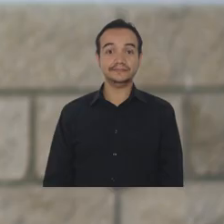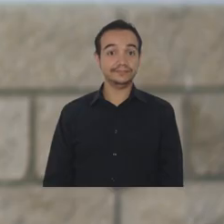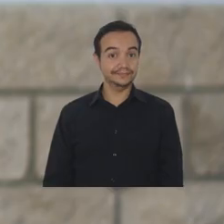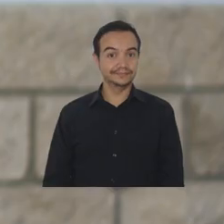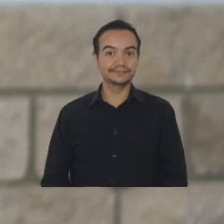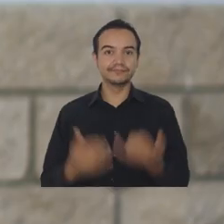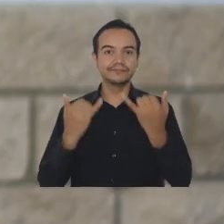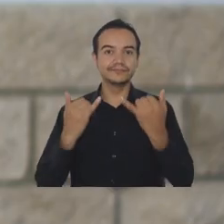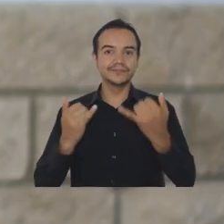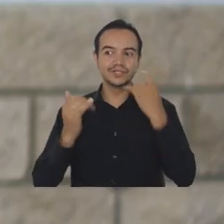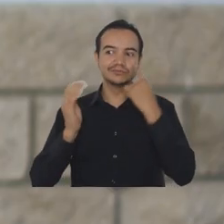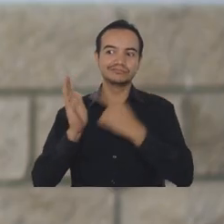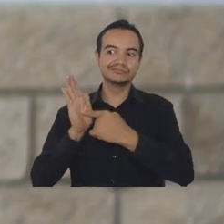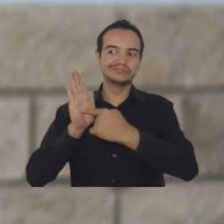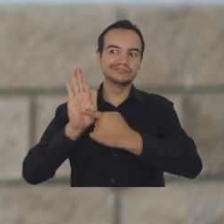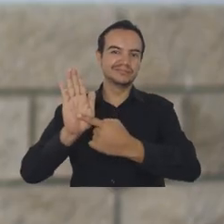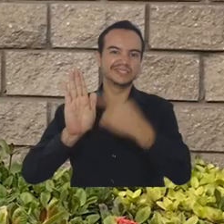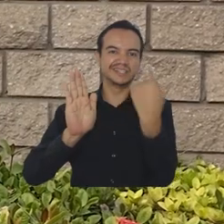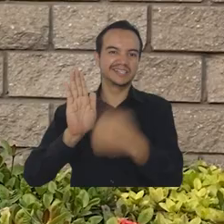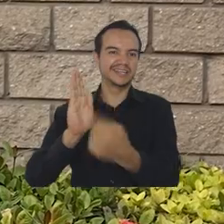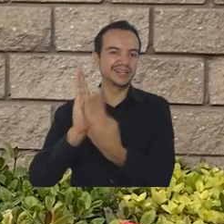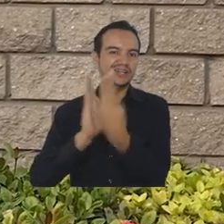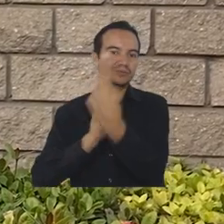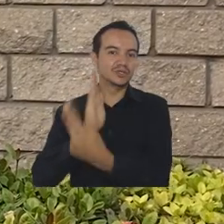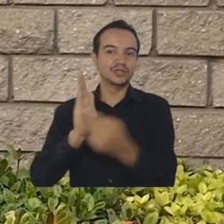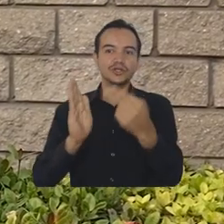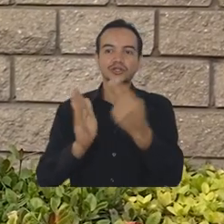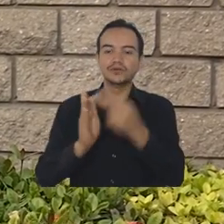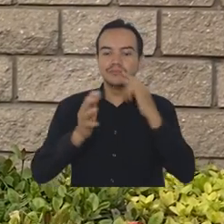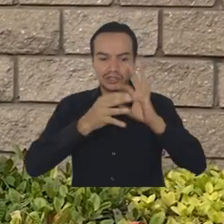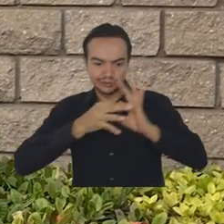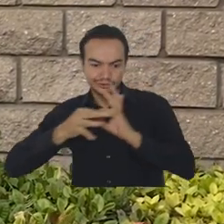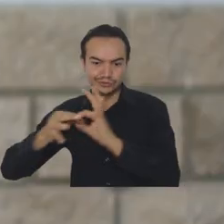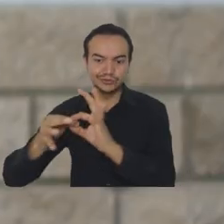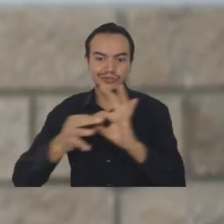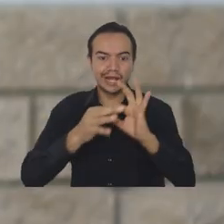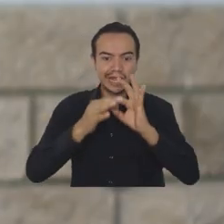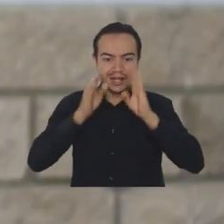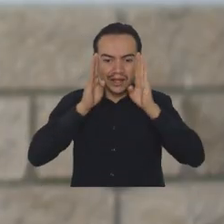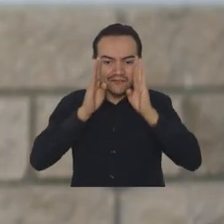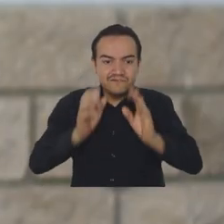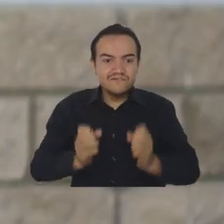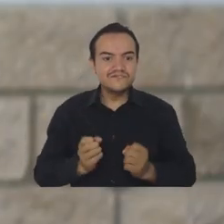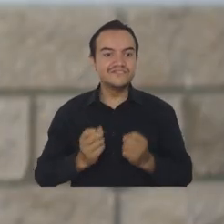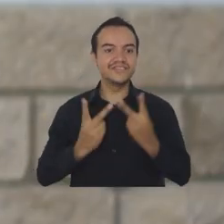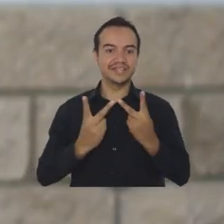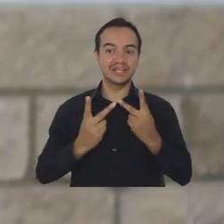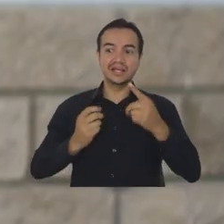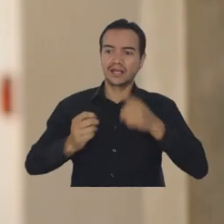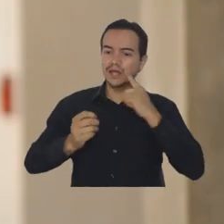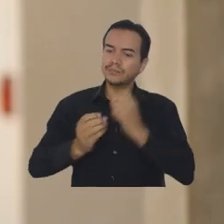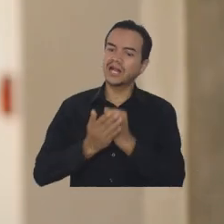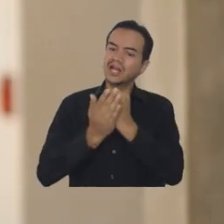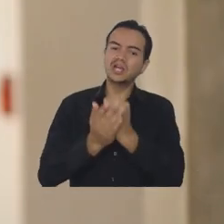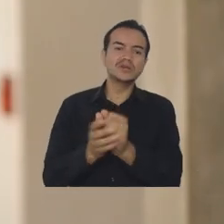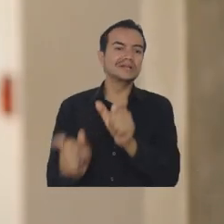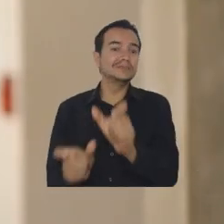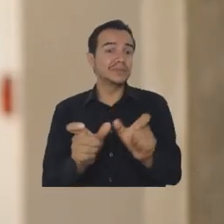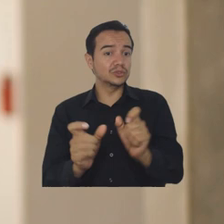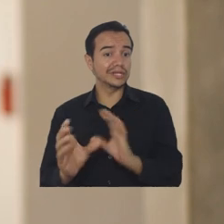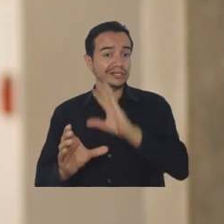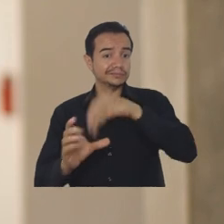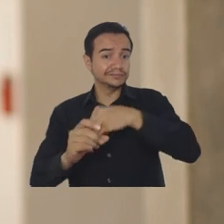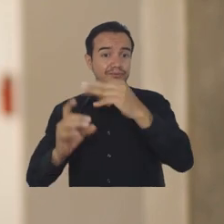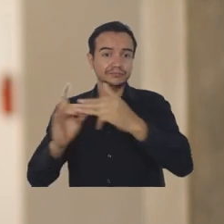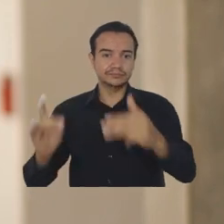Te presentamos Unidos por la Vida, un espacio de escucha para el bienestar de la comunidad universitaria. Lo que se pretende